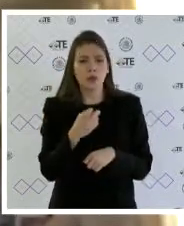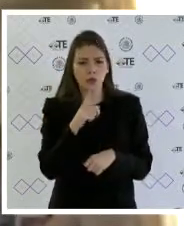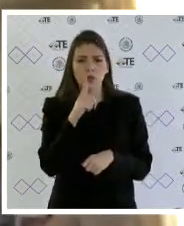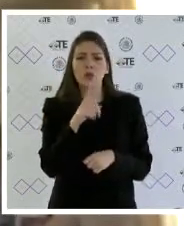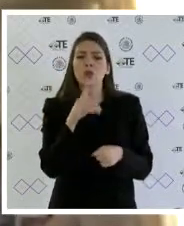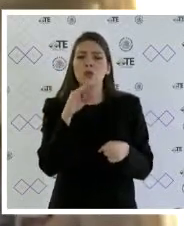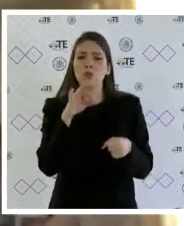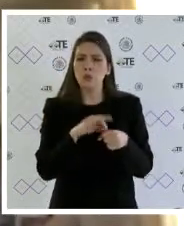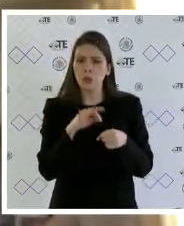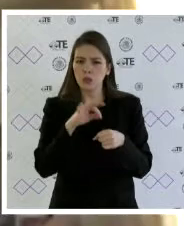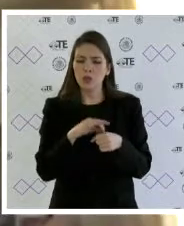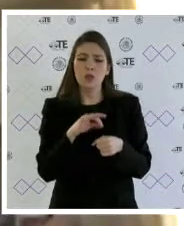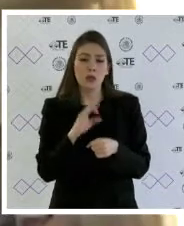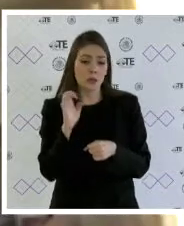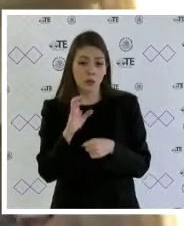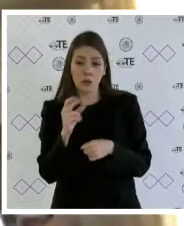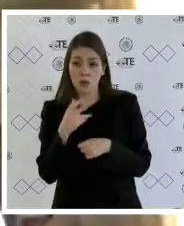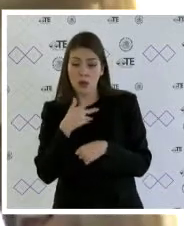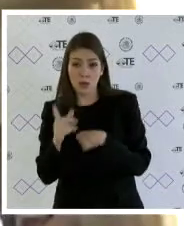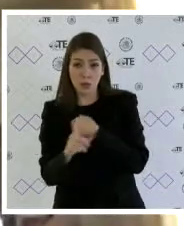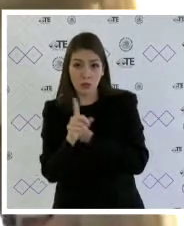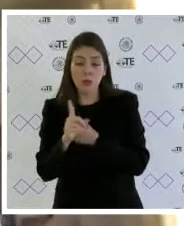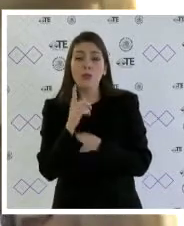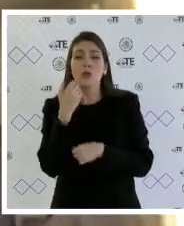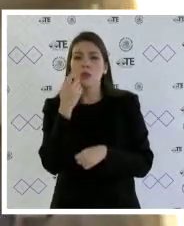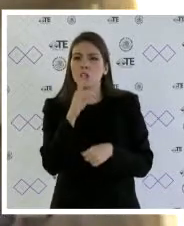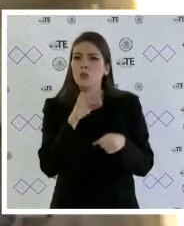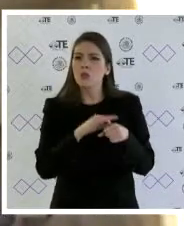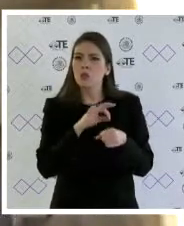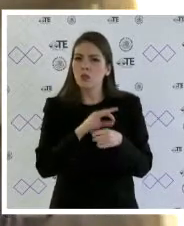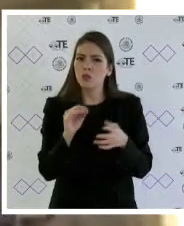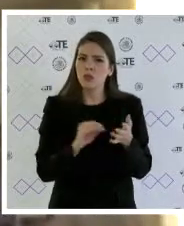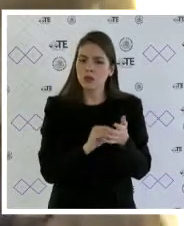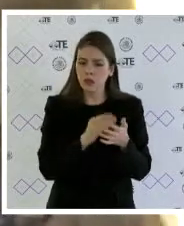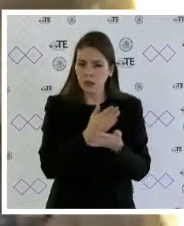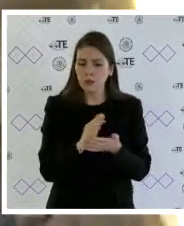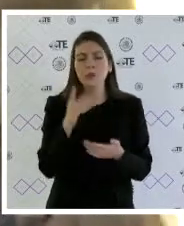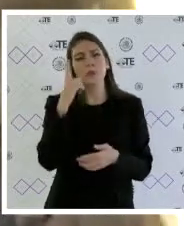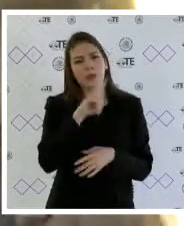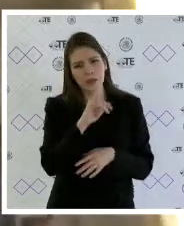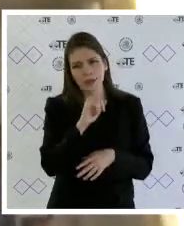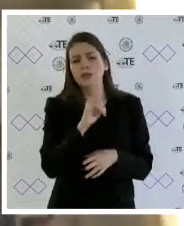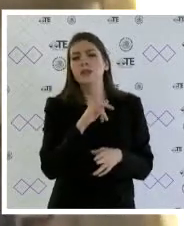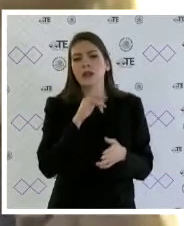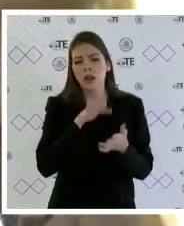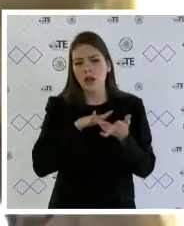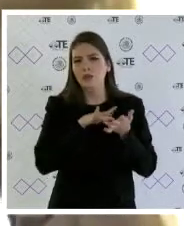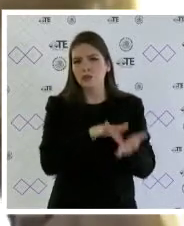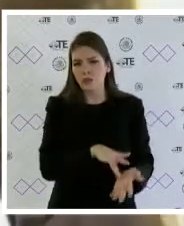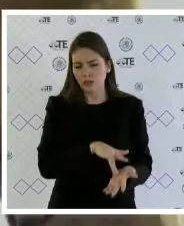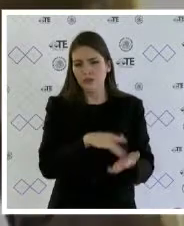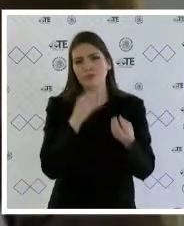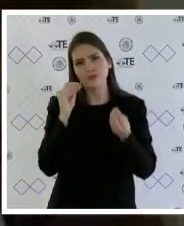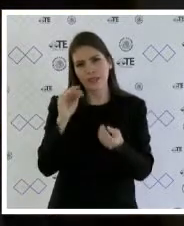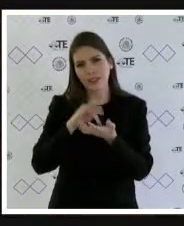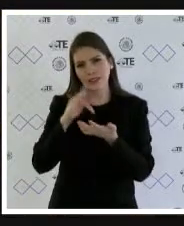si no existe un inconveniente magistrado un voto concurrente pero desde luego votaré a favor del proyecto conforme lo ha anunciado muchas gracias